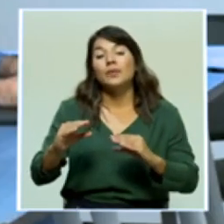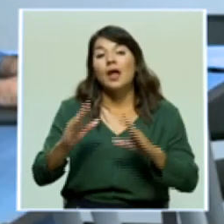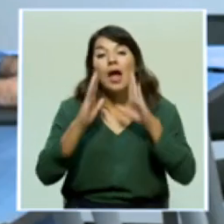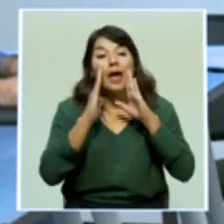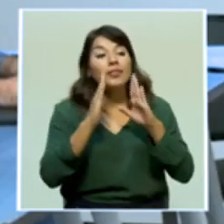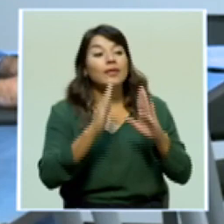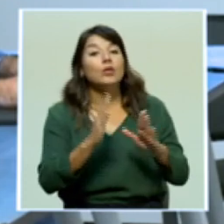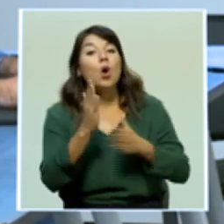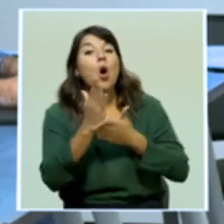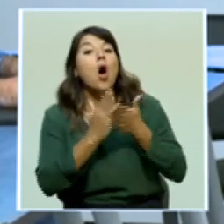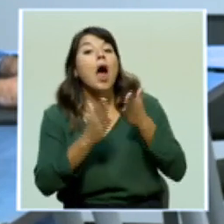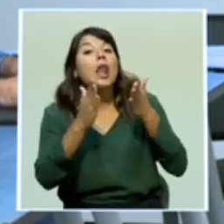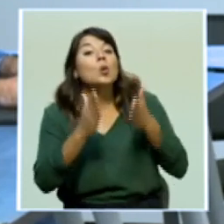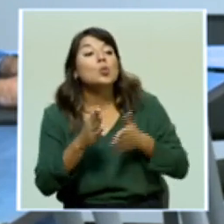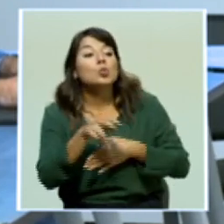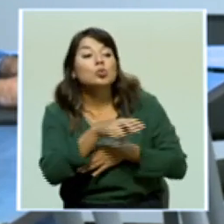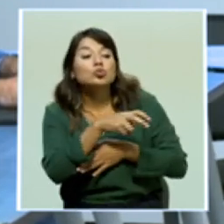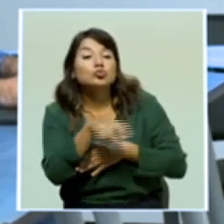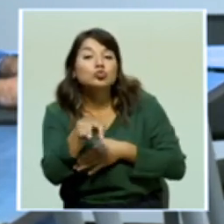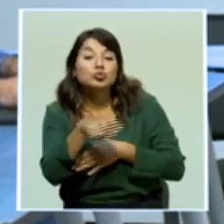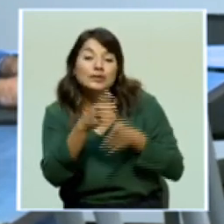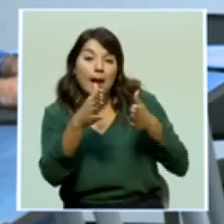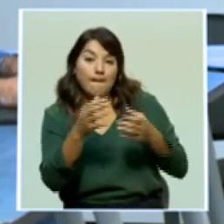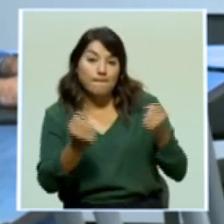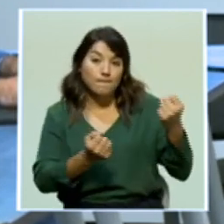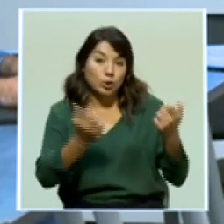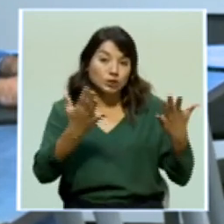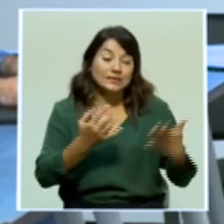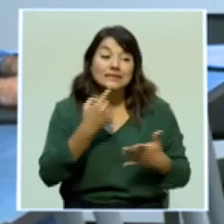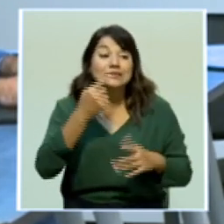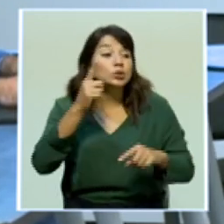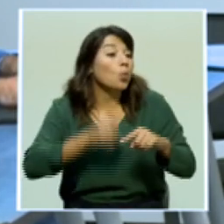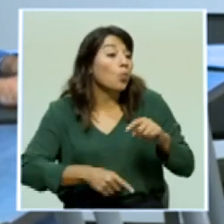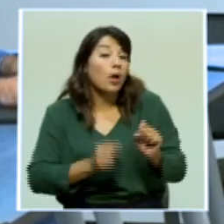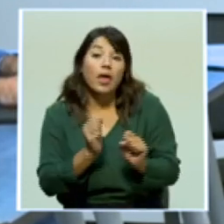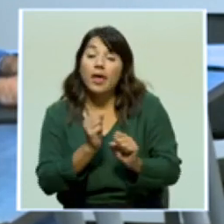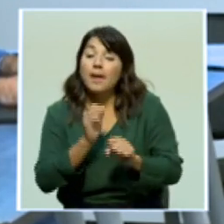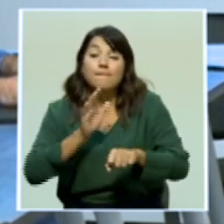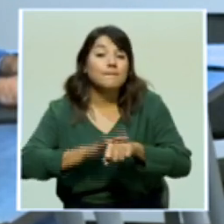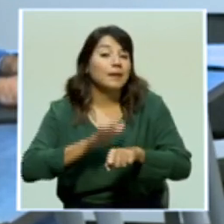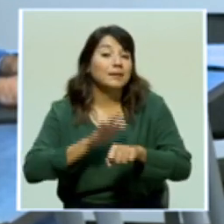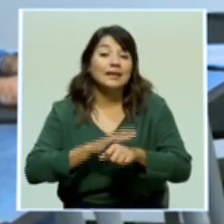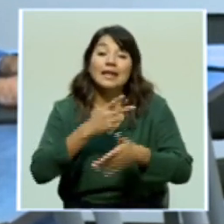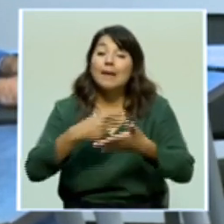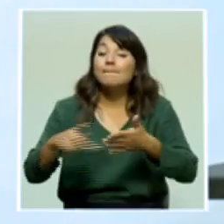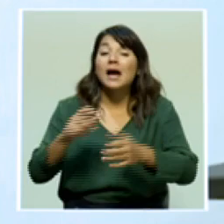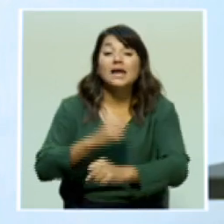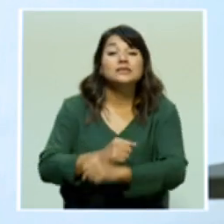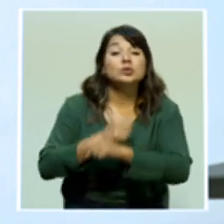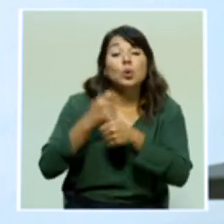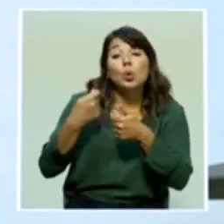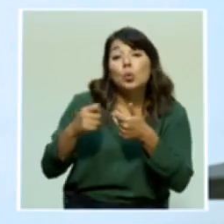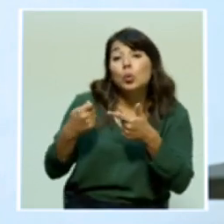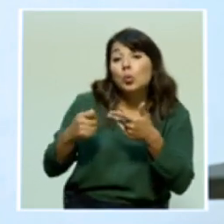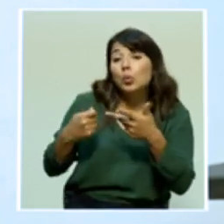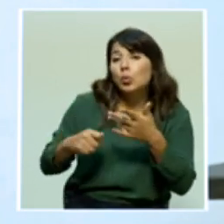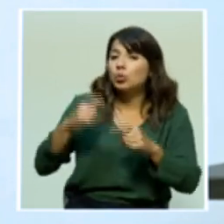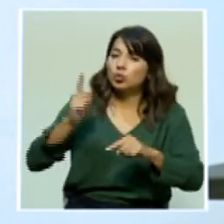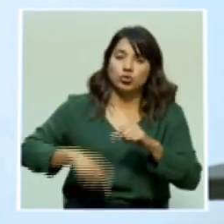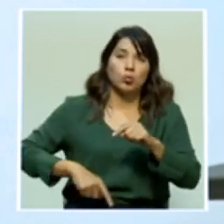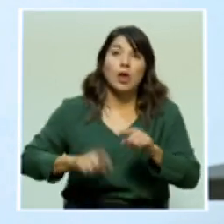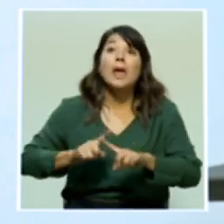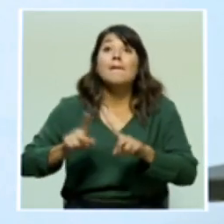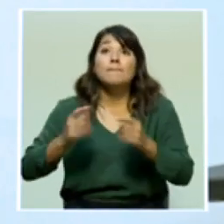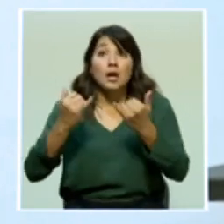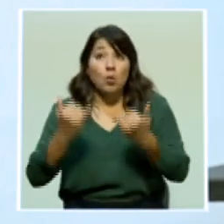atendió algunos de los transportistas e indicó que no se puede realizar un fraccionamiento en el pago del canon, pero sí están trabajando para dar los